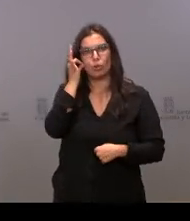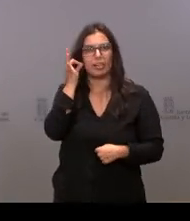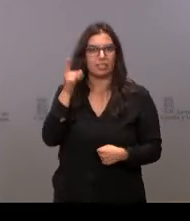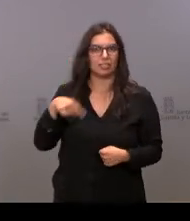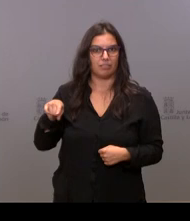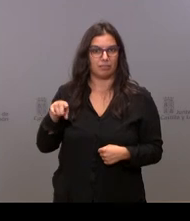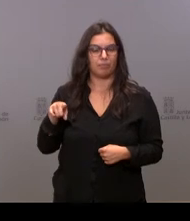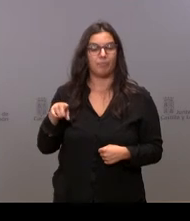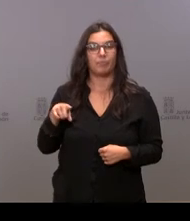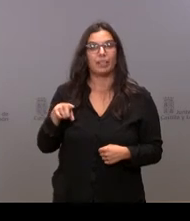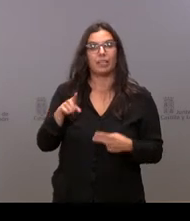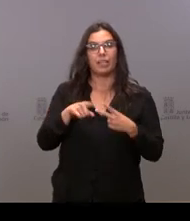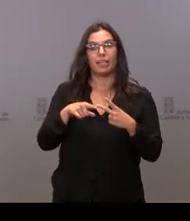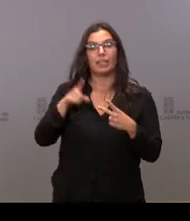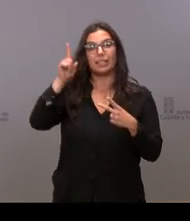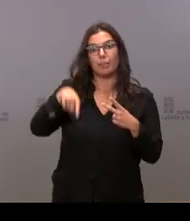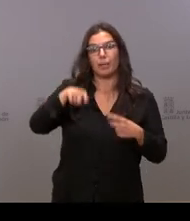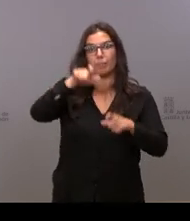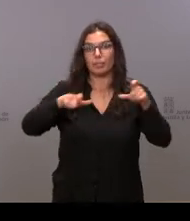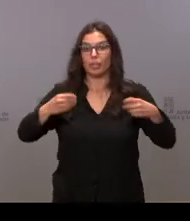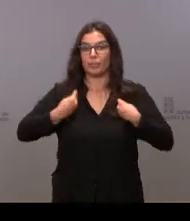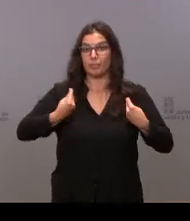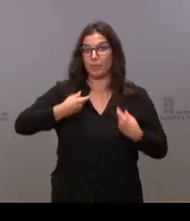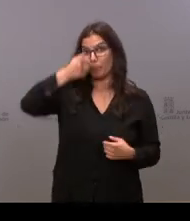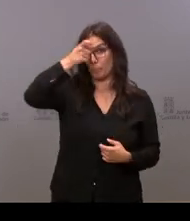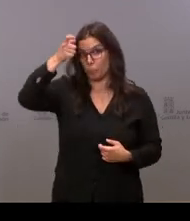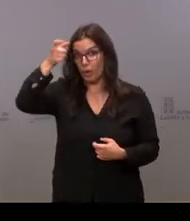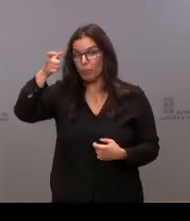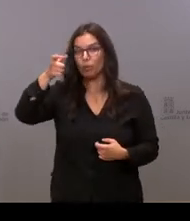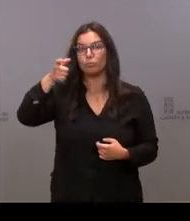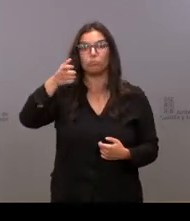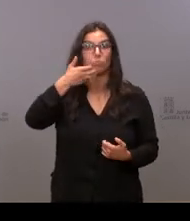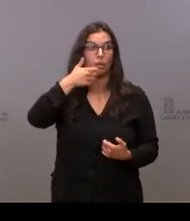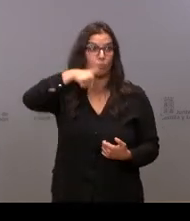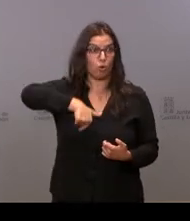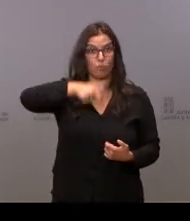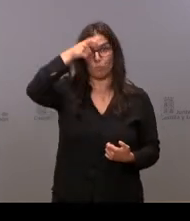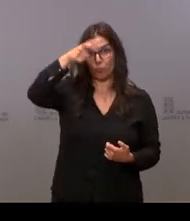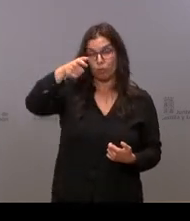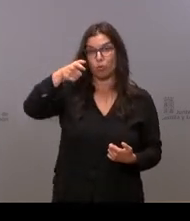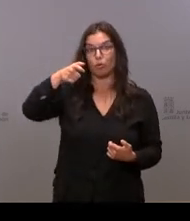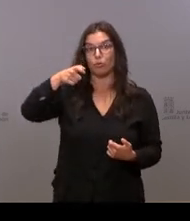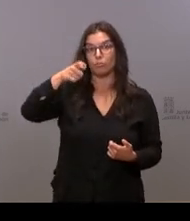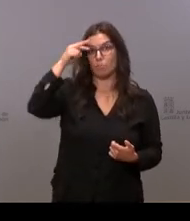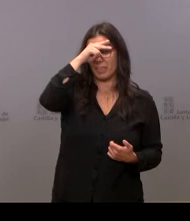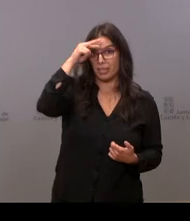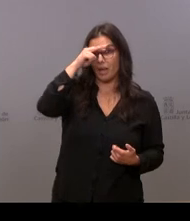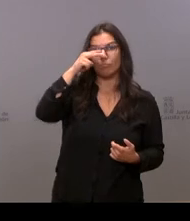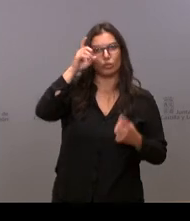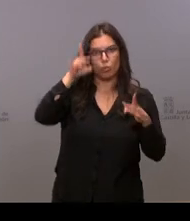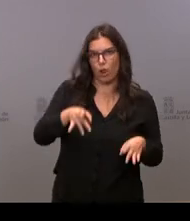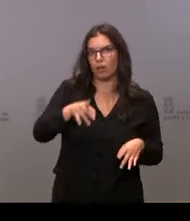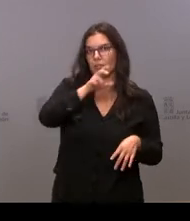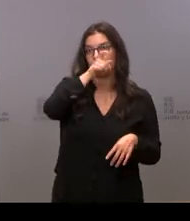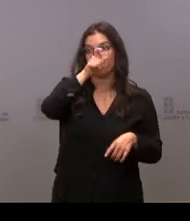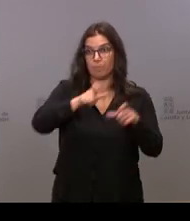también a las personas que viven en el mundo rural, en un municipio como en el que hoy aquí nos encontramos en Medina de Río Seco.